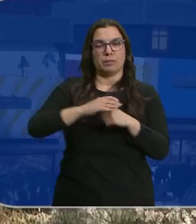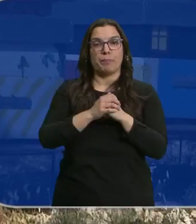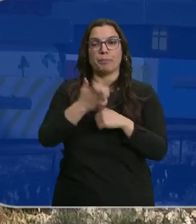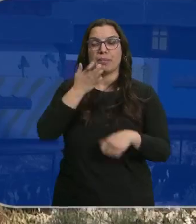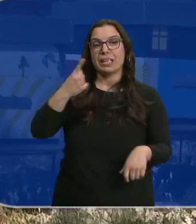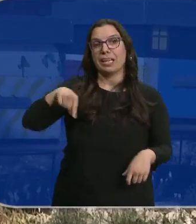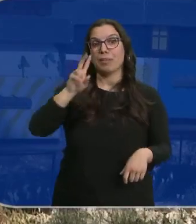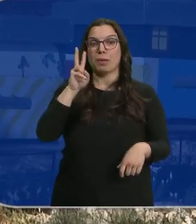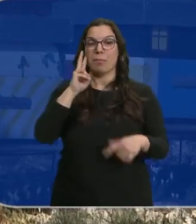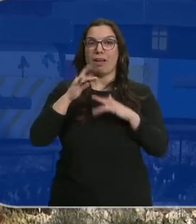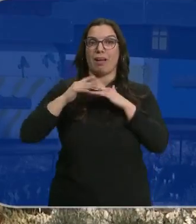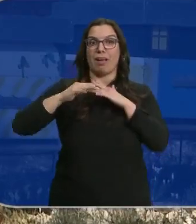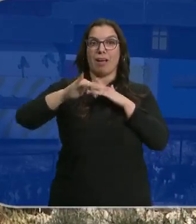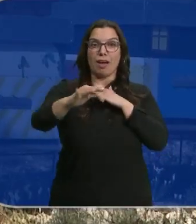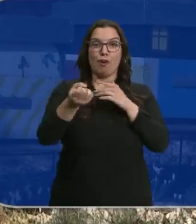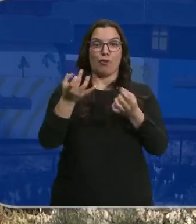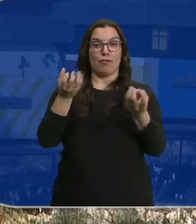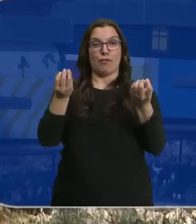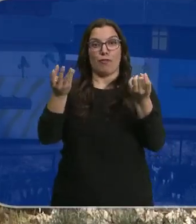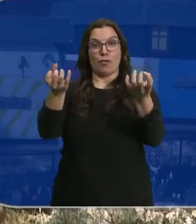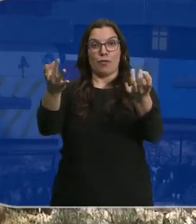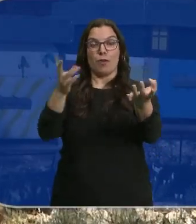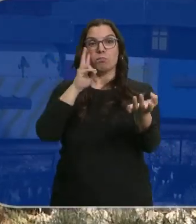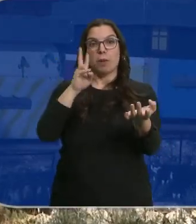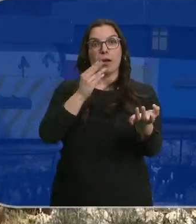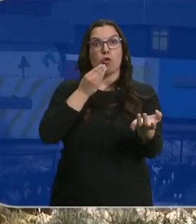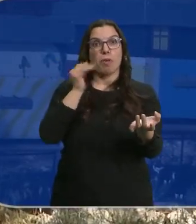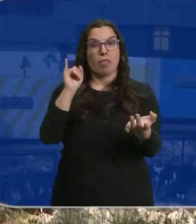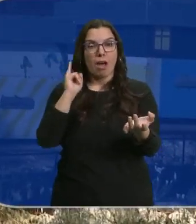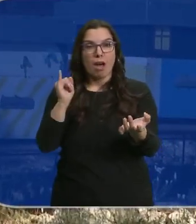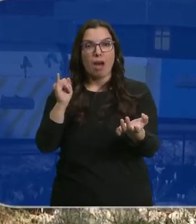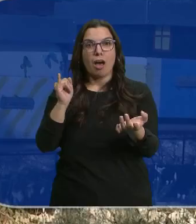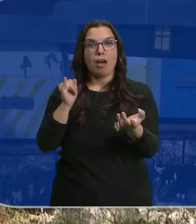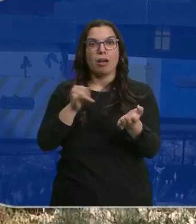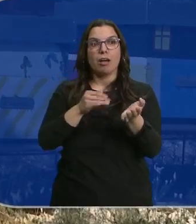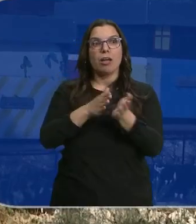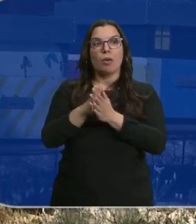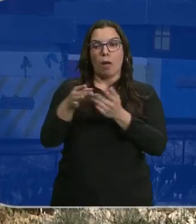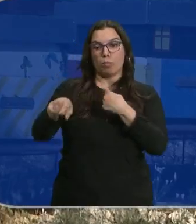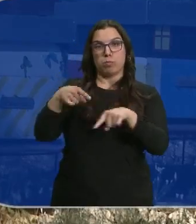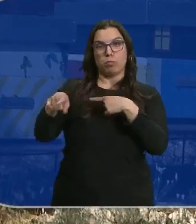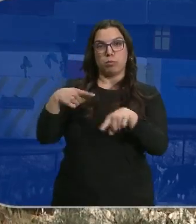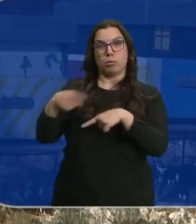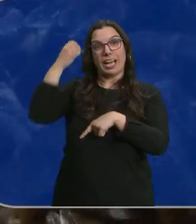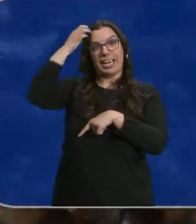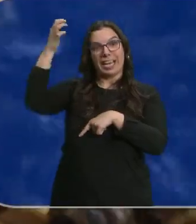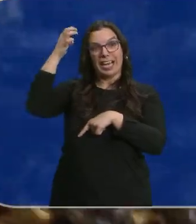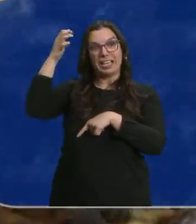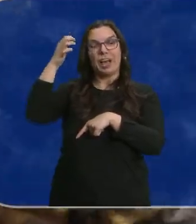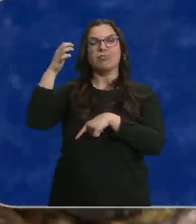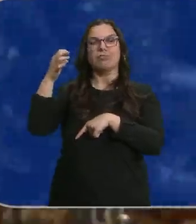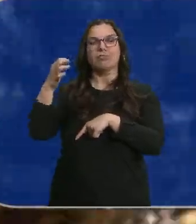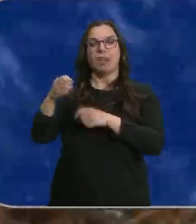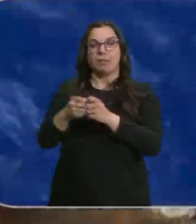Si ellas ven campo, ven mucha floración, ven que hay comida, entonces incentivan a la reina para que ponga más huevos, entonces se ve